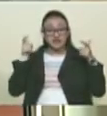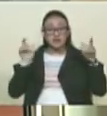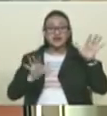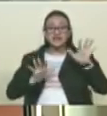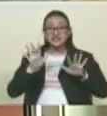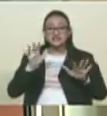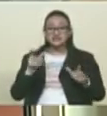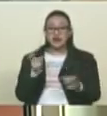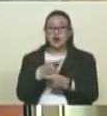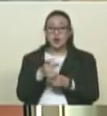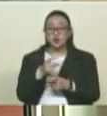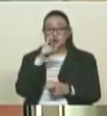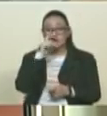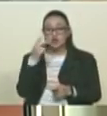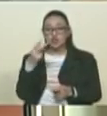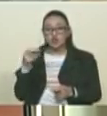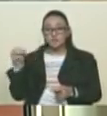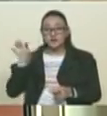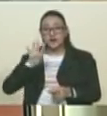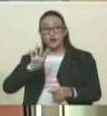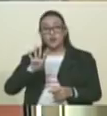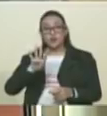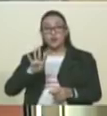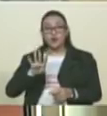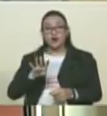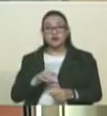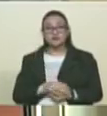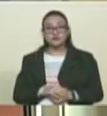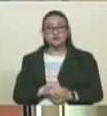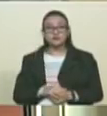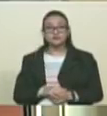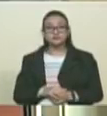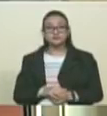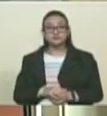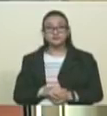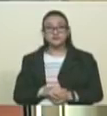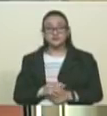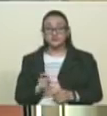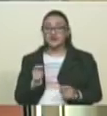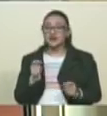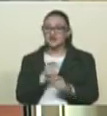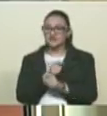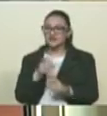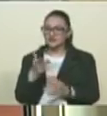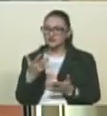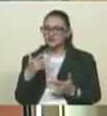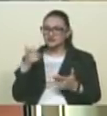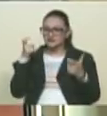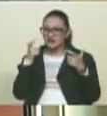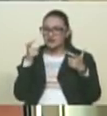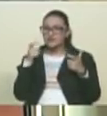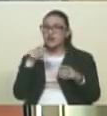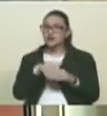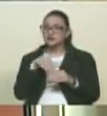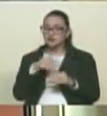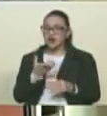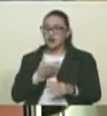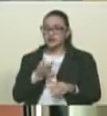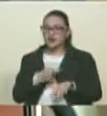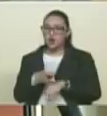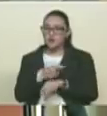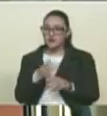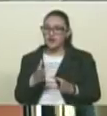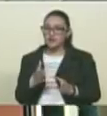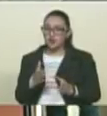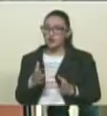agosto del año 2004, en el referendo que se volvió referendo confirmatorio del mandato del presidente Chávez, hubo elecciones de alcaldes y gobernadores y les